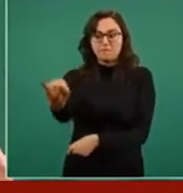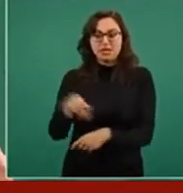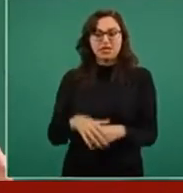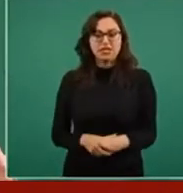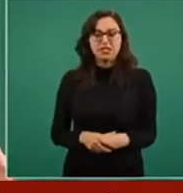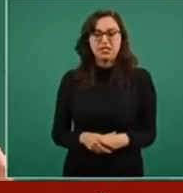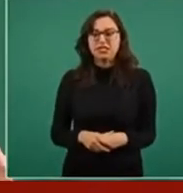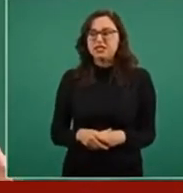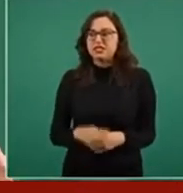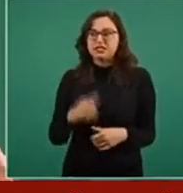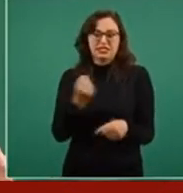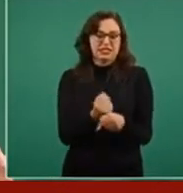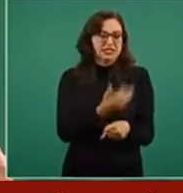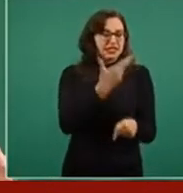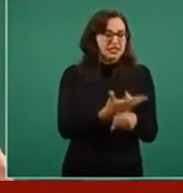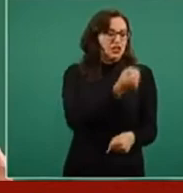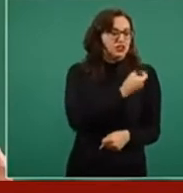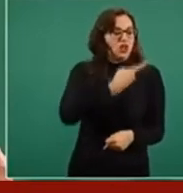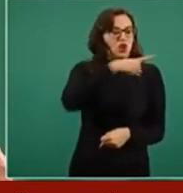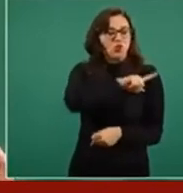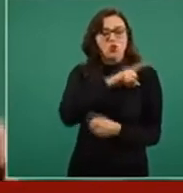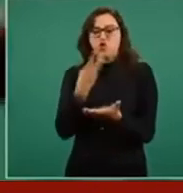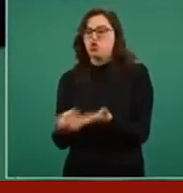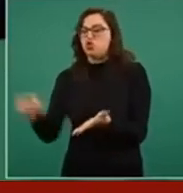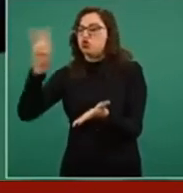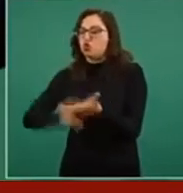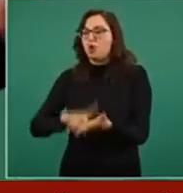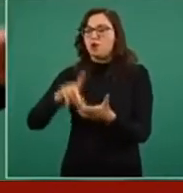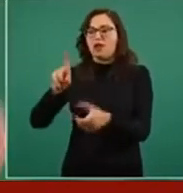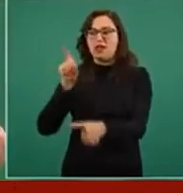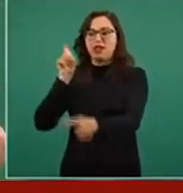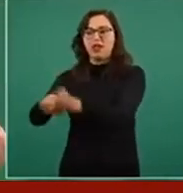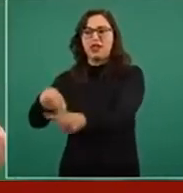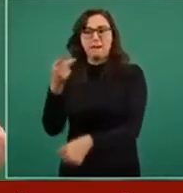siendo secretario de Salud. Hace poco.